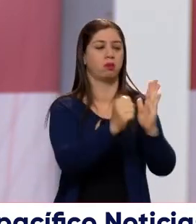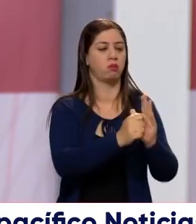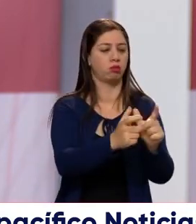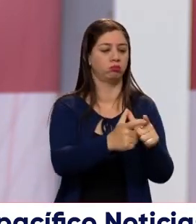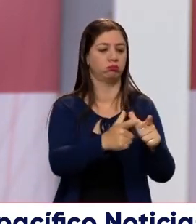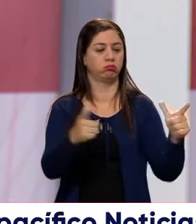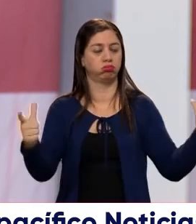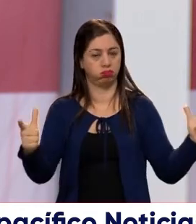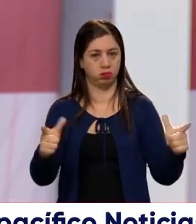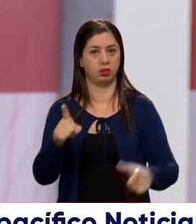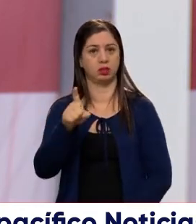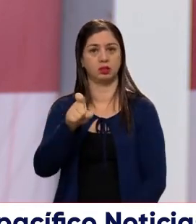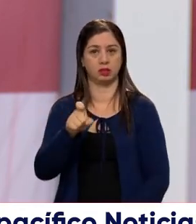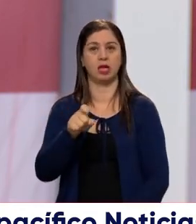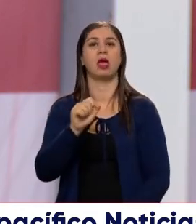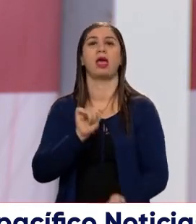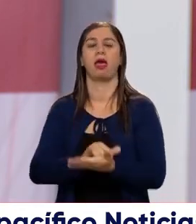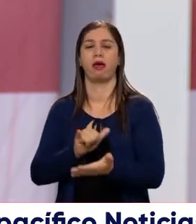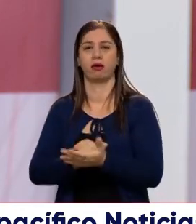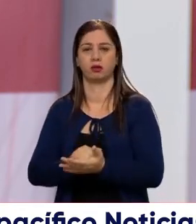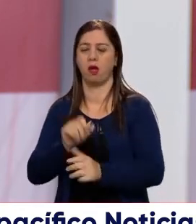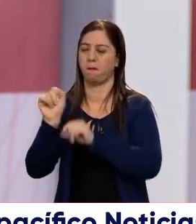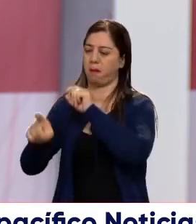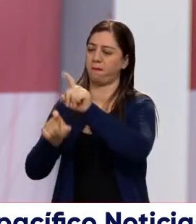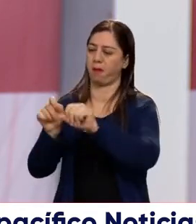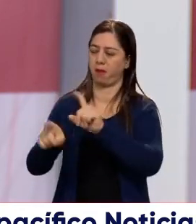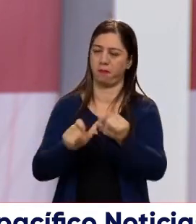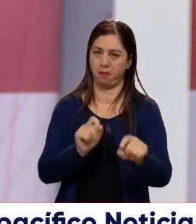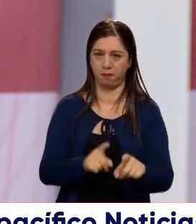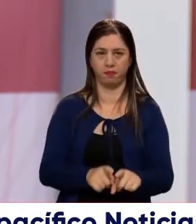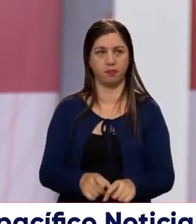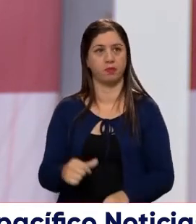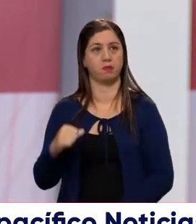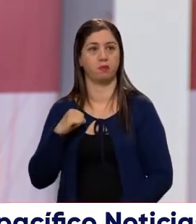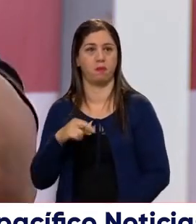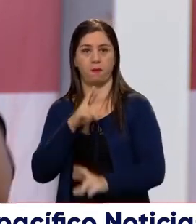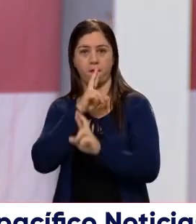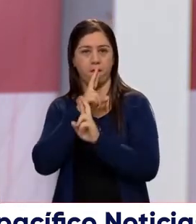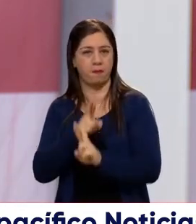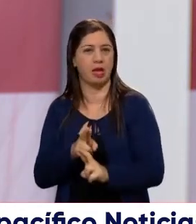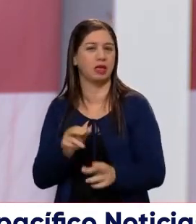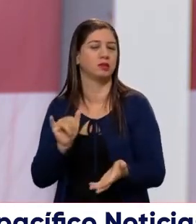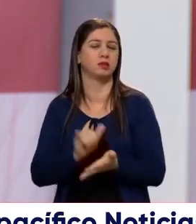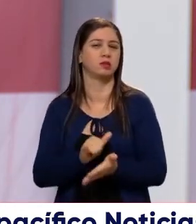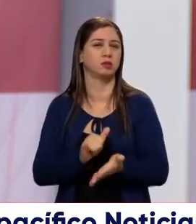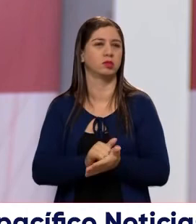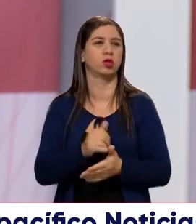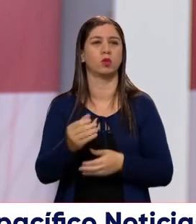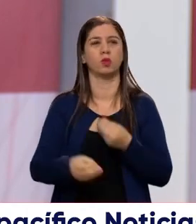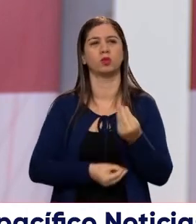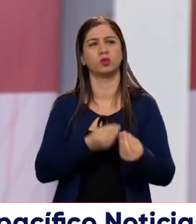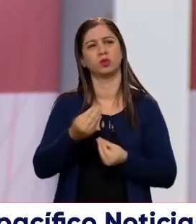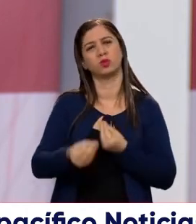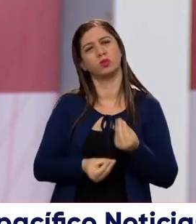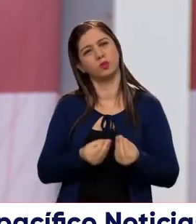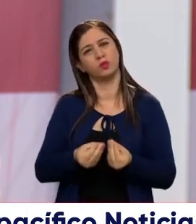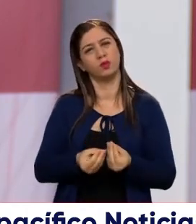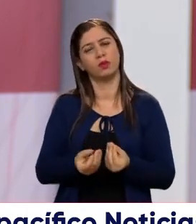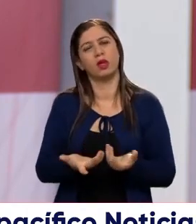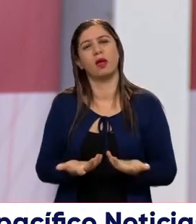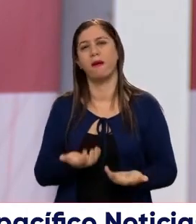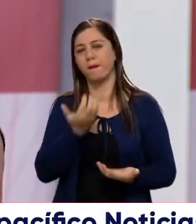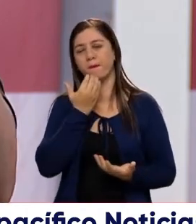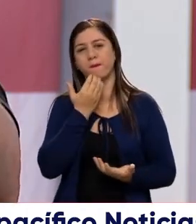masiva, y ese es el tipo de muestreo que utilizamos, tenemos los resultados, es como si se hicieran, para que la gente entienda, para que la gente entienda,